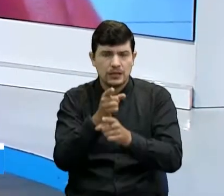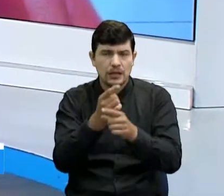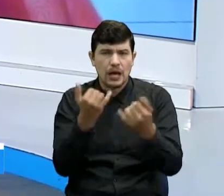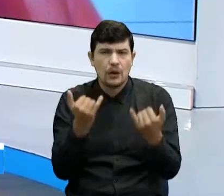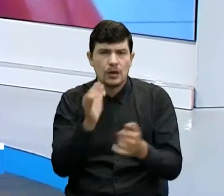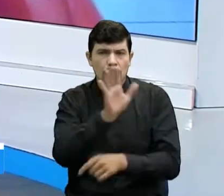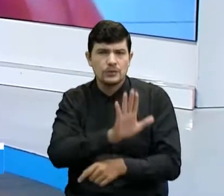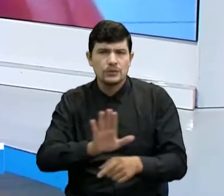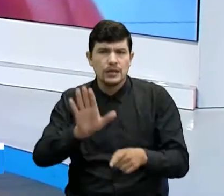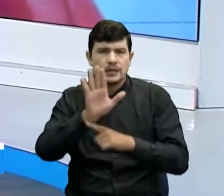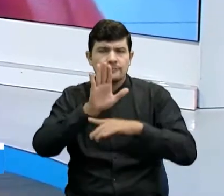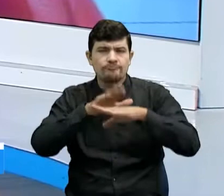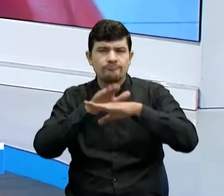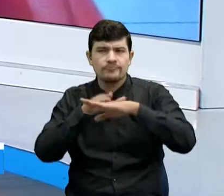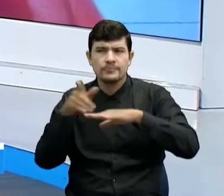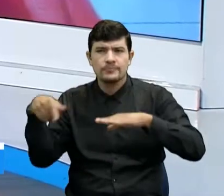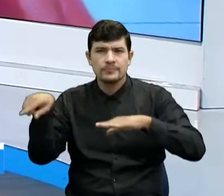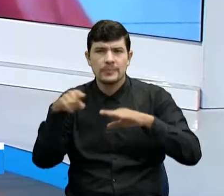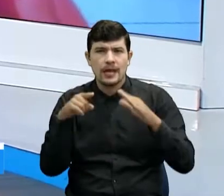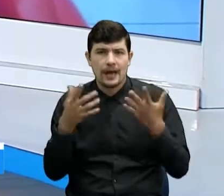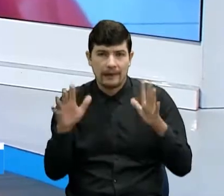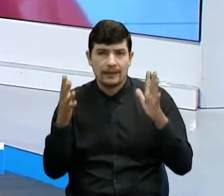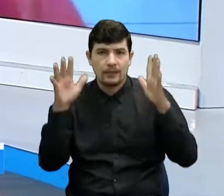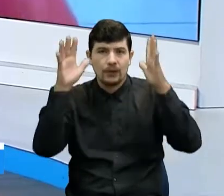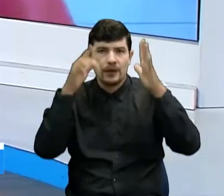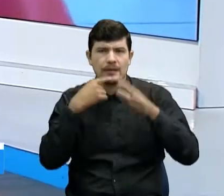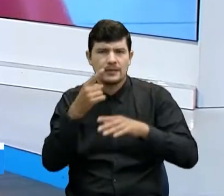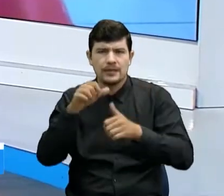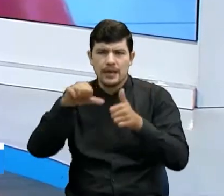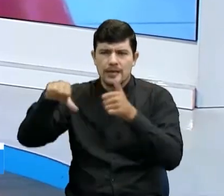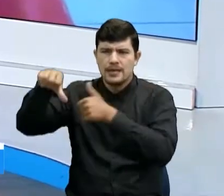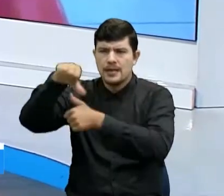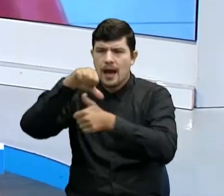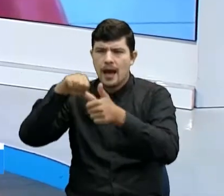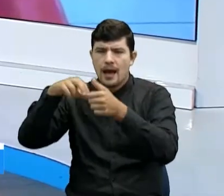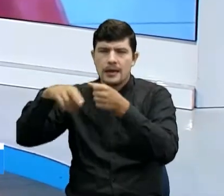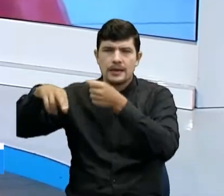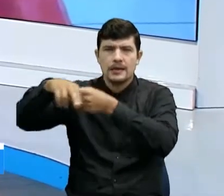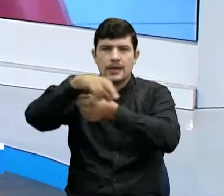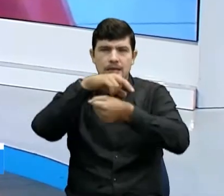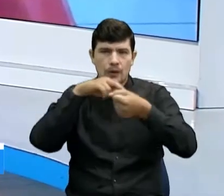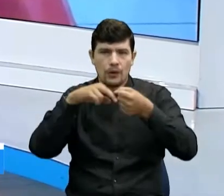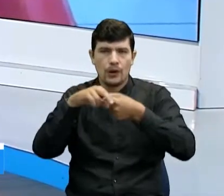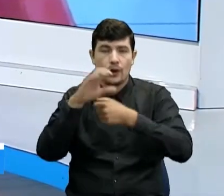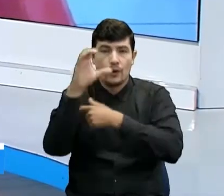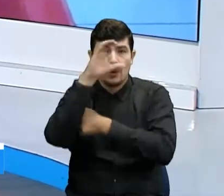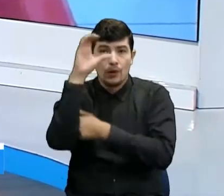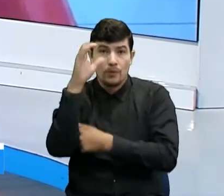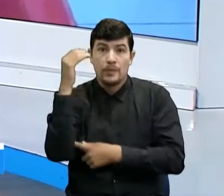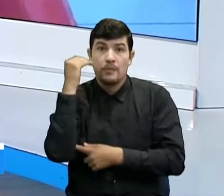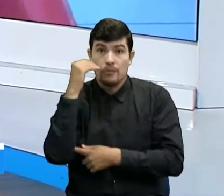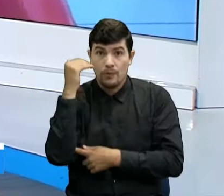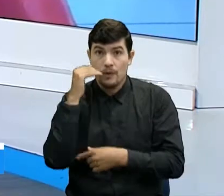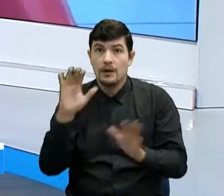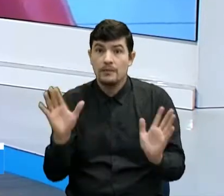momento están anunciando un evento que se llaman Gira Regional, Colombia es Mujer Emprendedora. ¿De qué se trata?